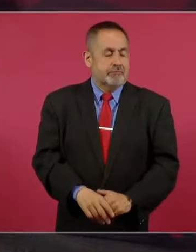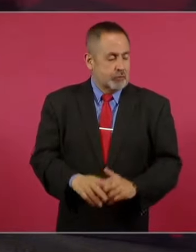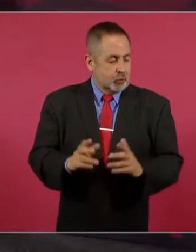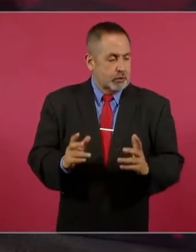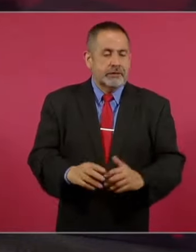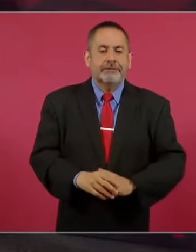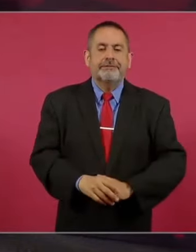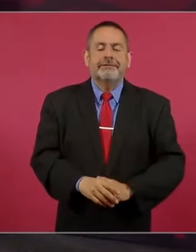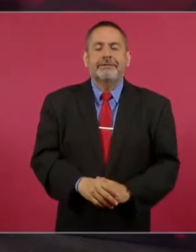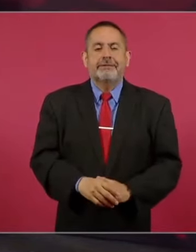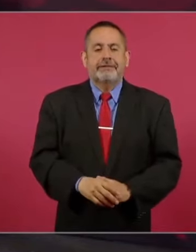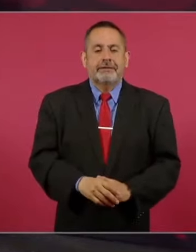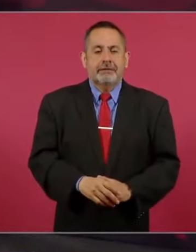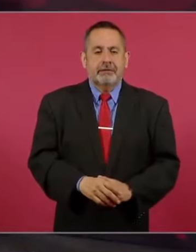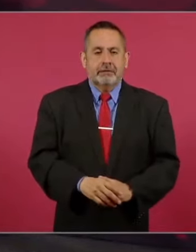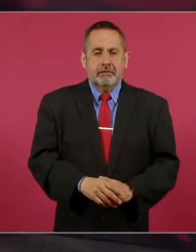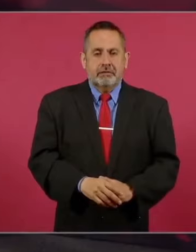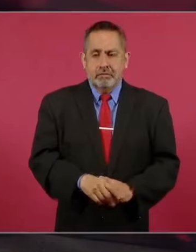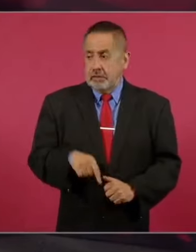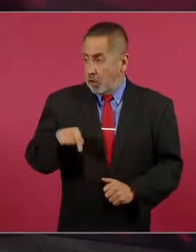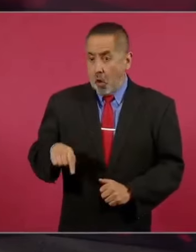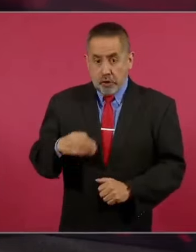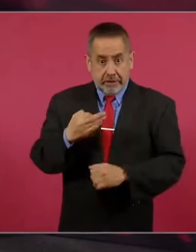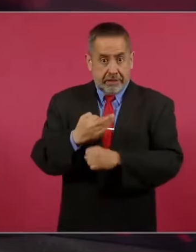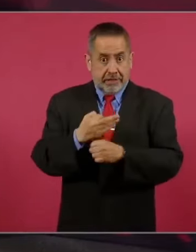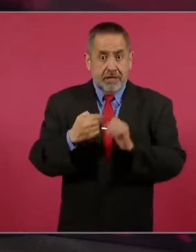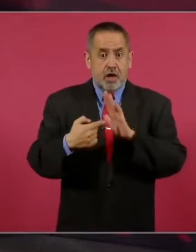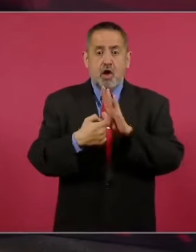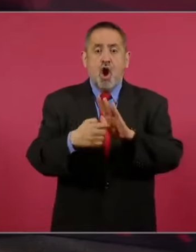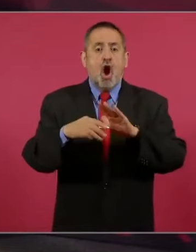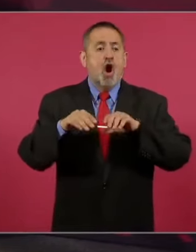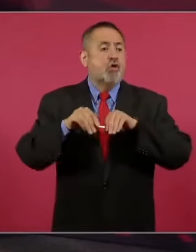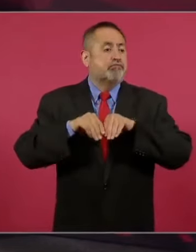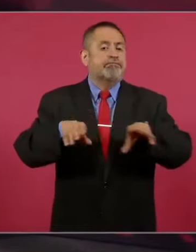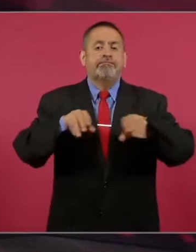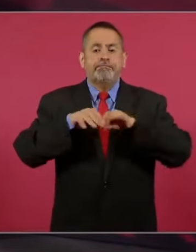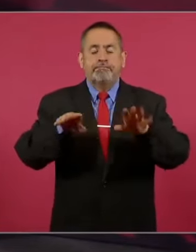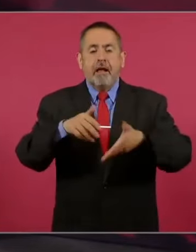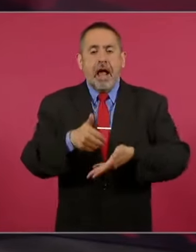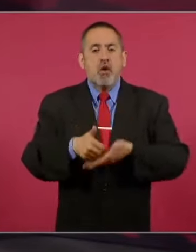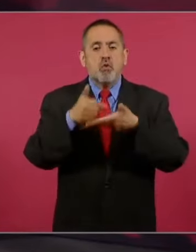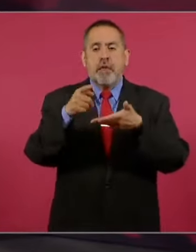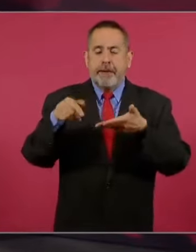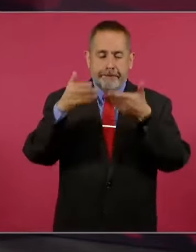ayuda mucho para que